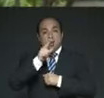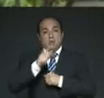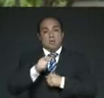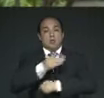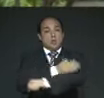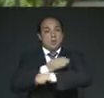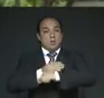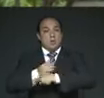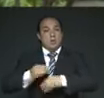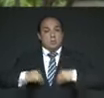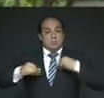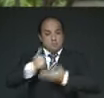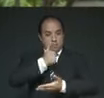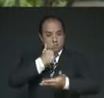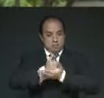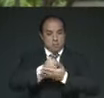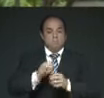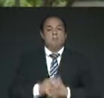conciudadanos.